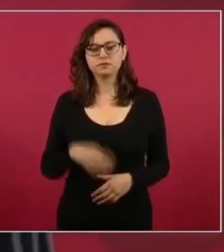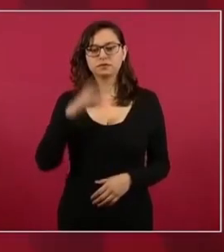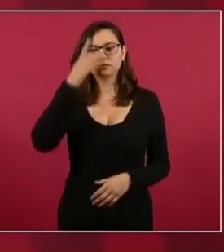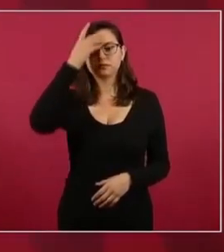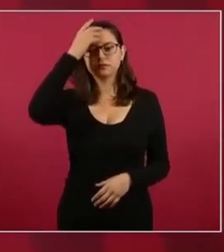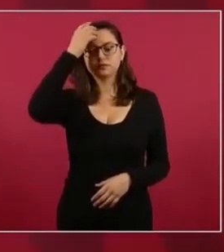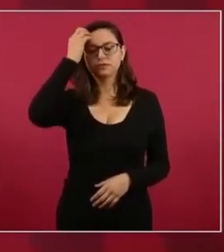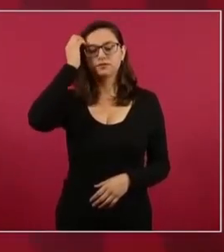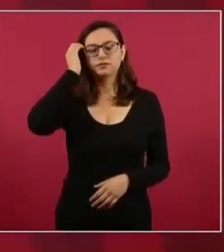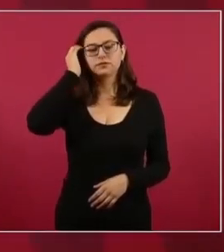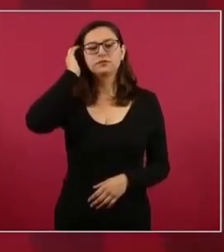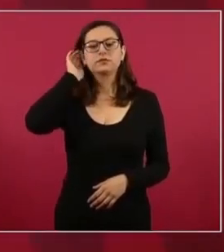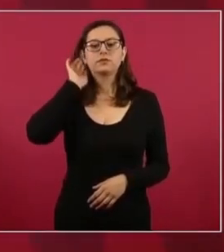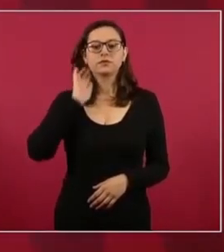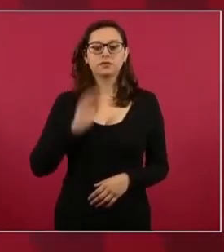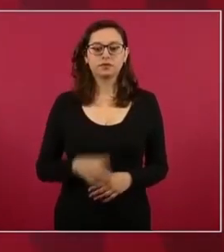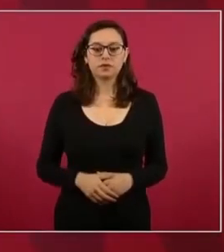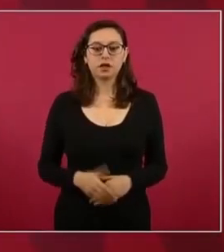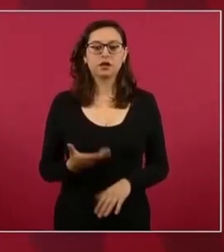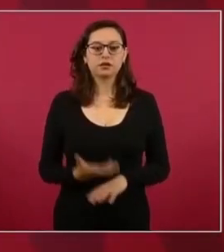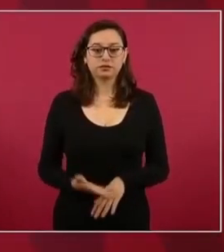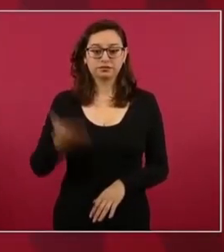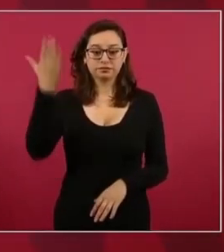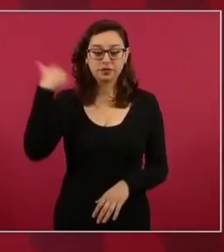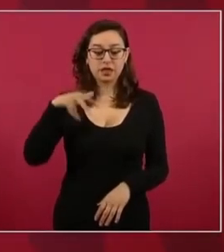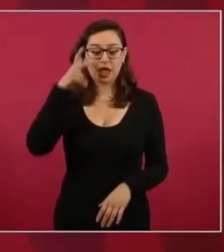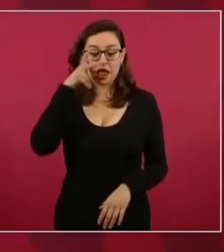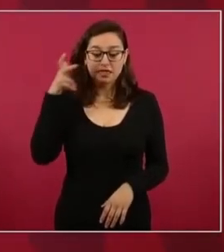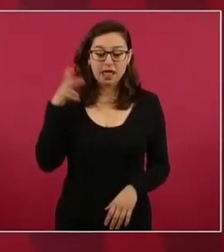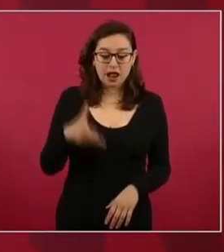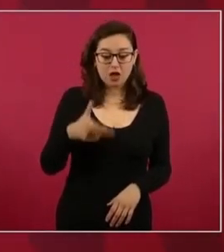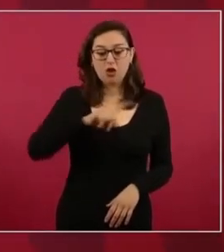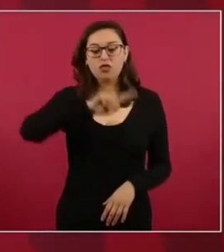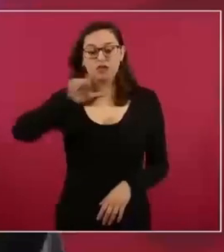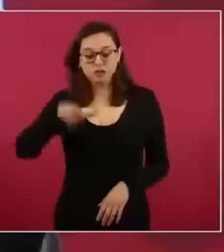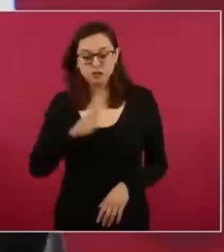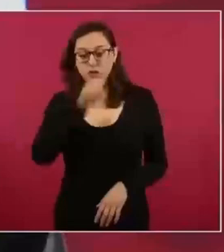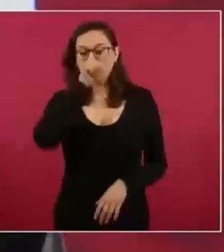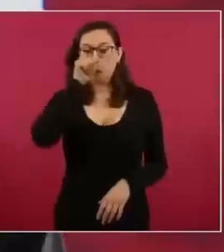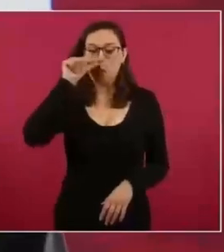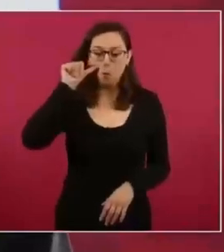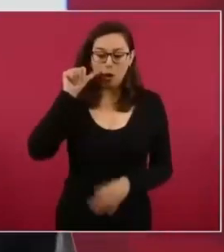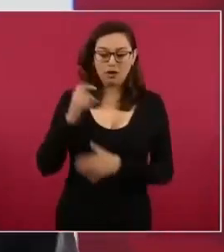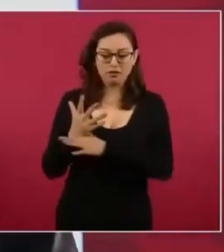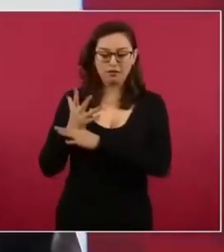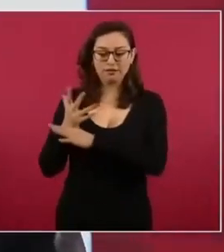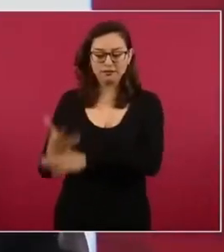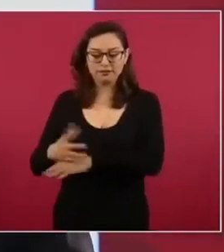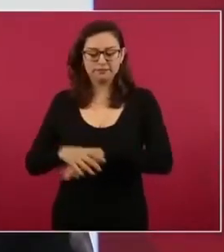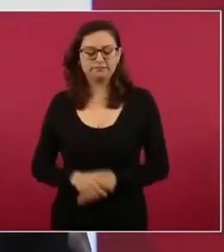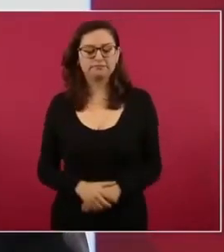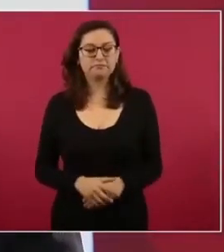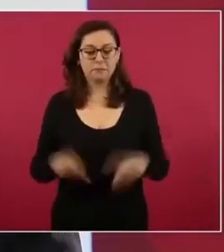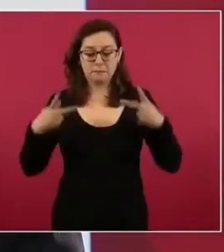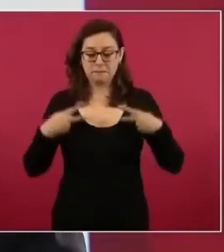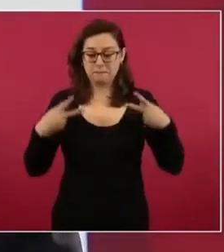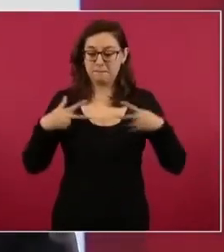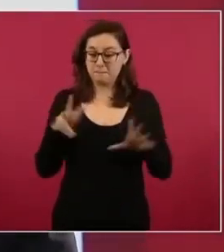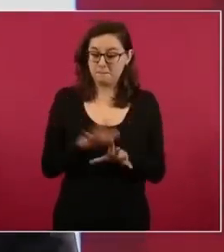Miguel Hidalgo y lo repetía Benito Juárez el pueblo que quiere ser libre